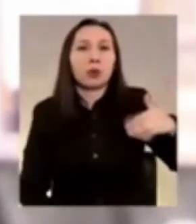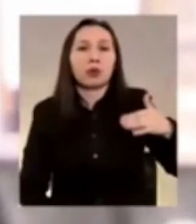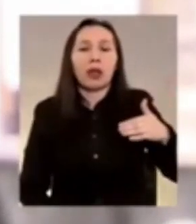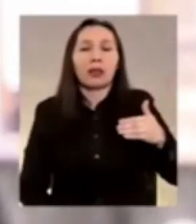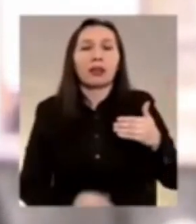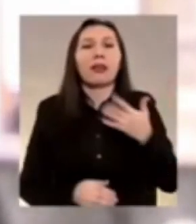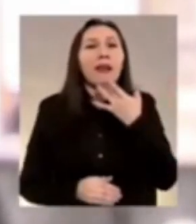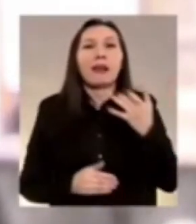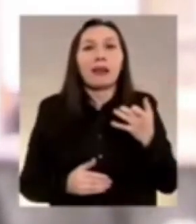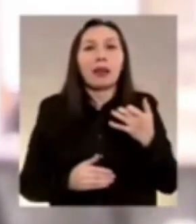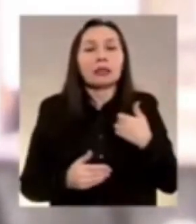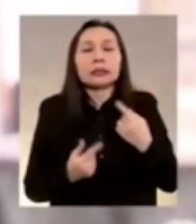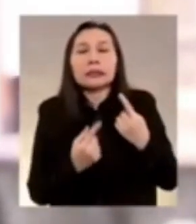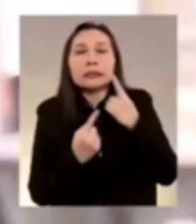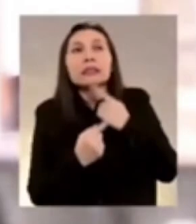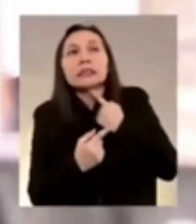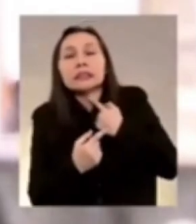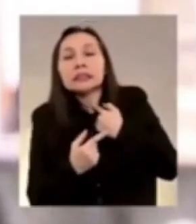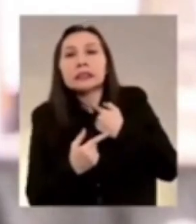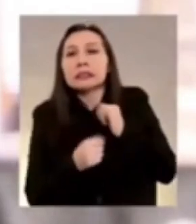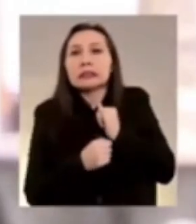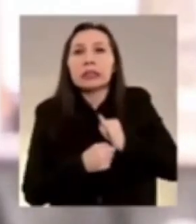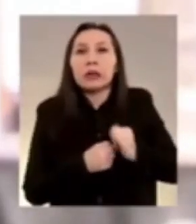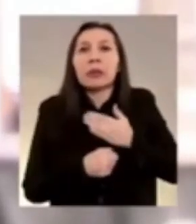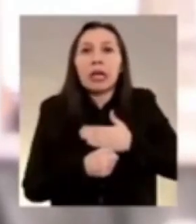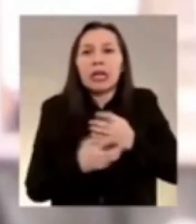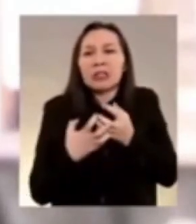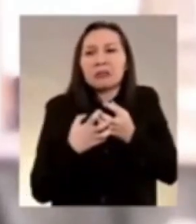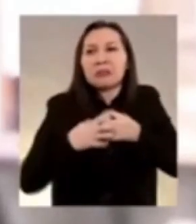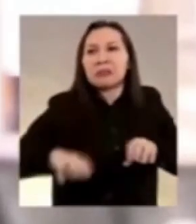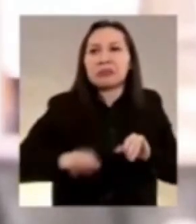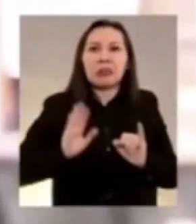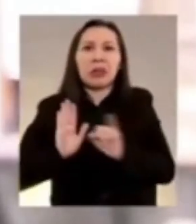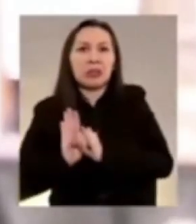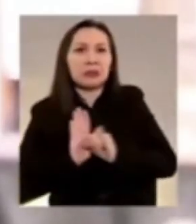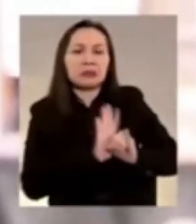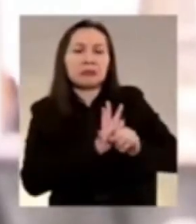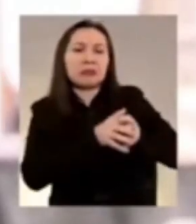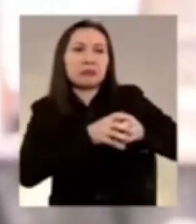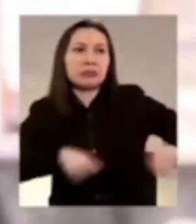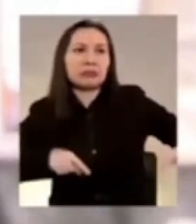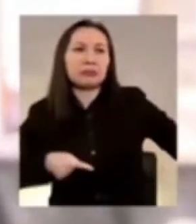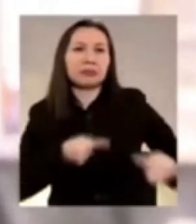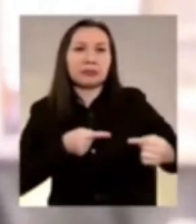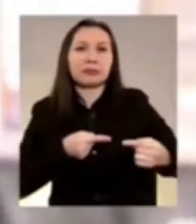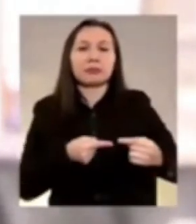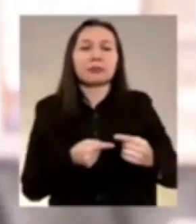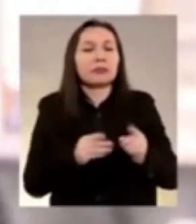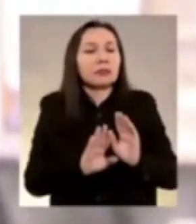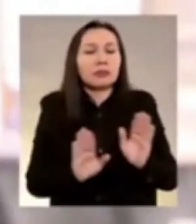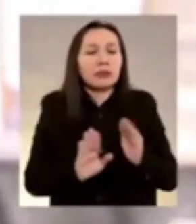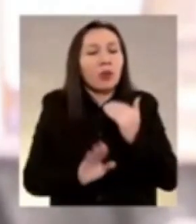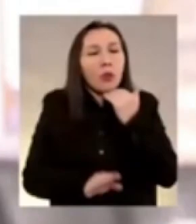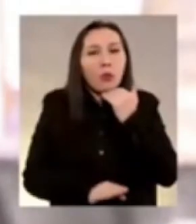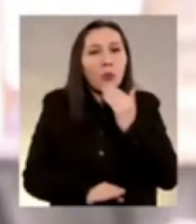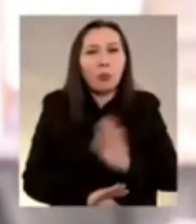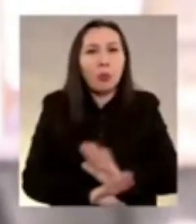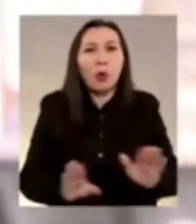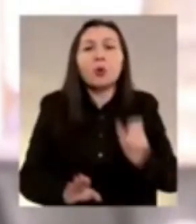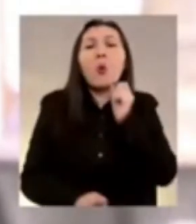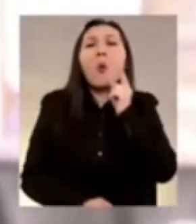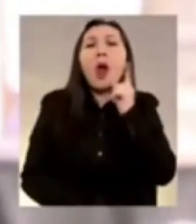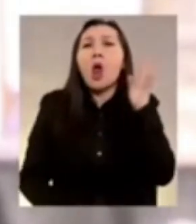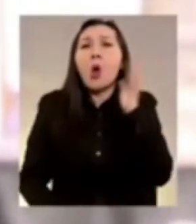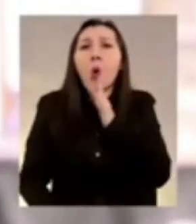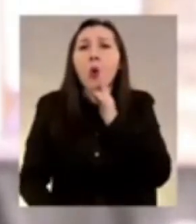que la tentación de la permanente división identitaria y no importa el color